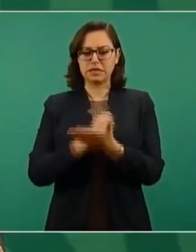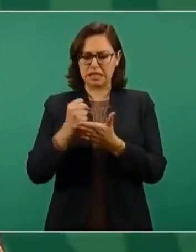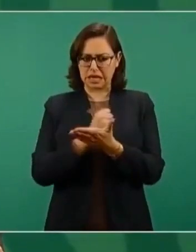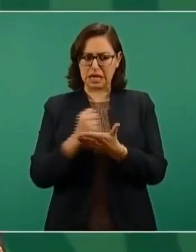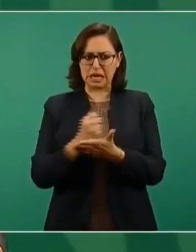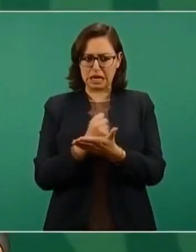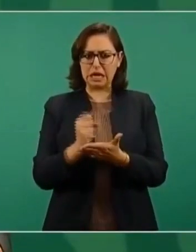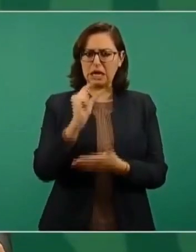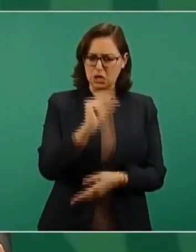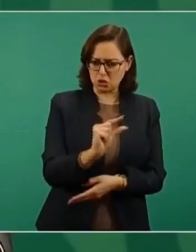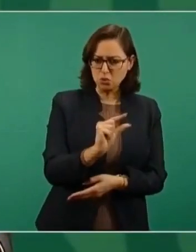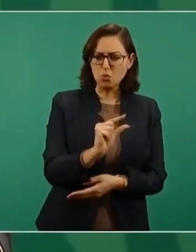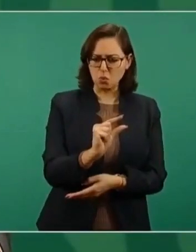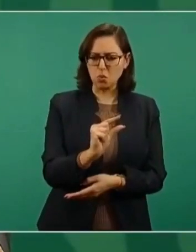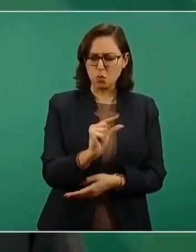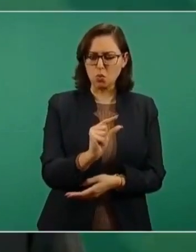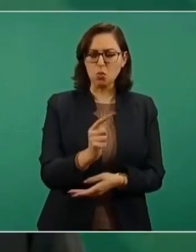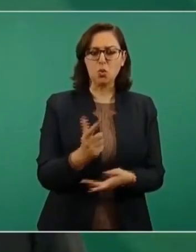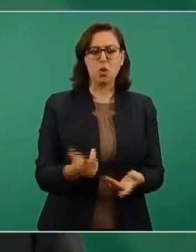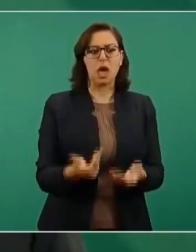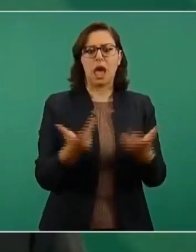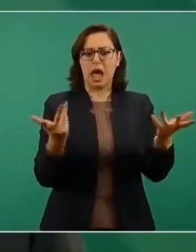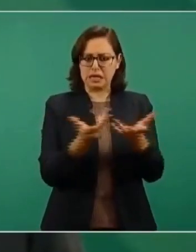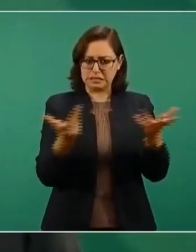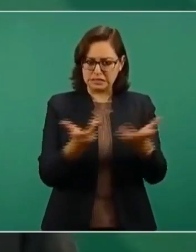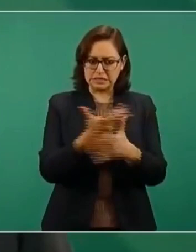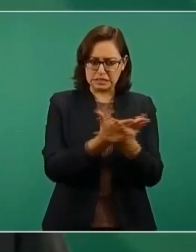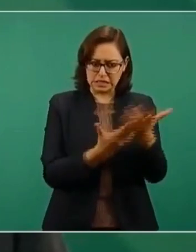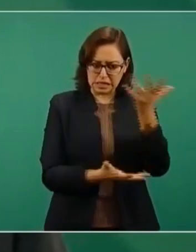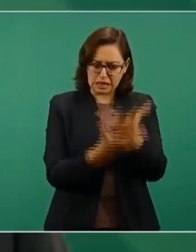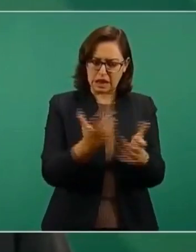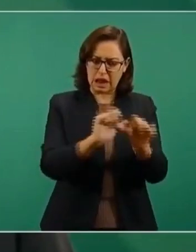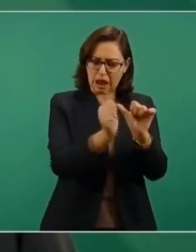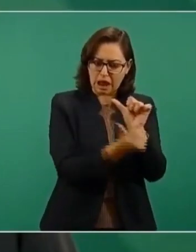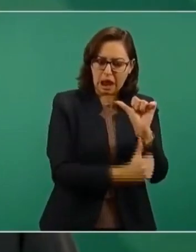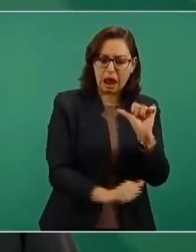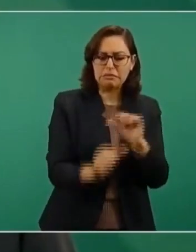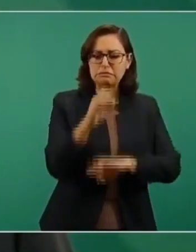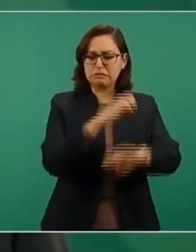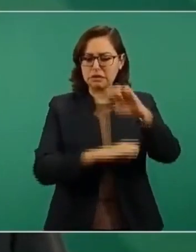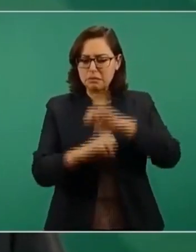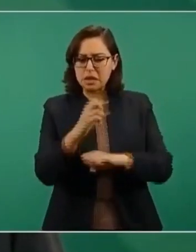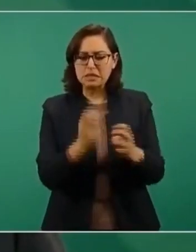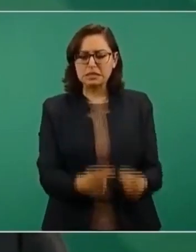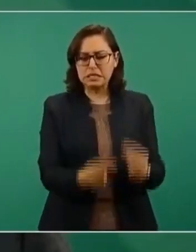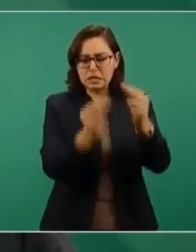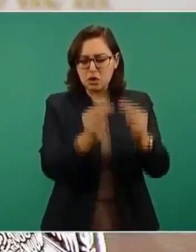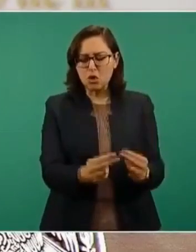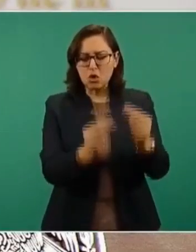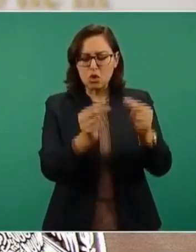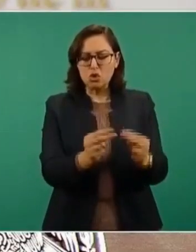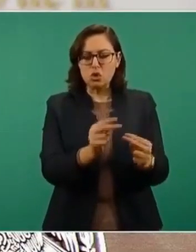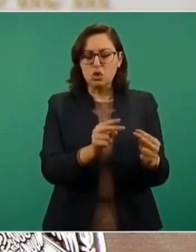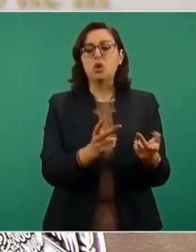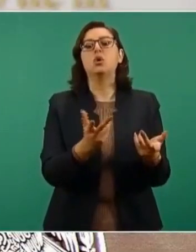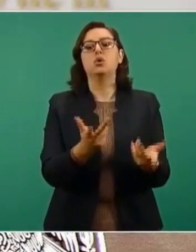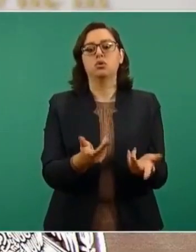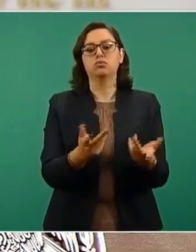para artesanías, pequeñas empresas, y lo está viendo